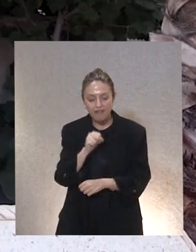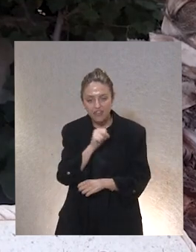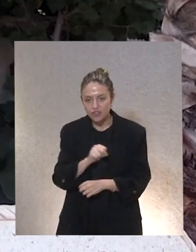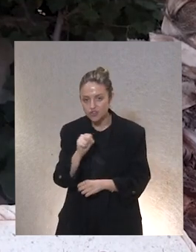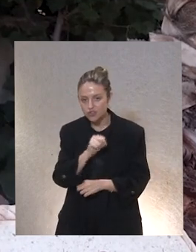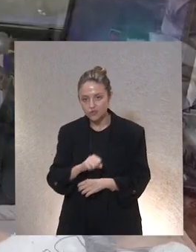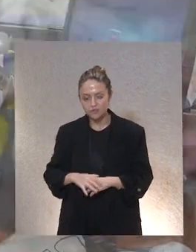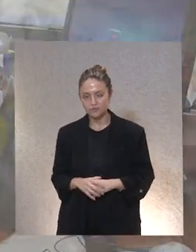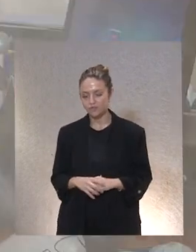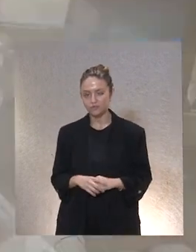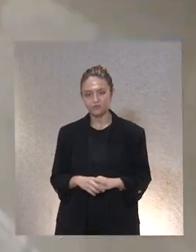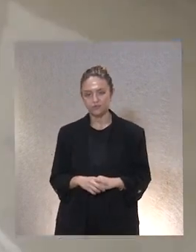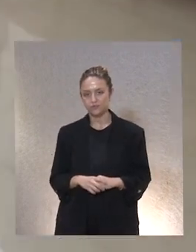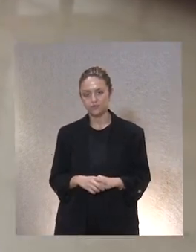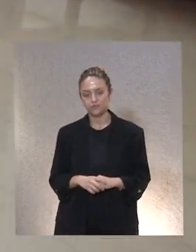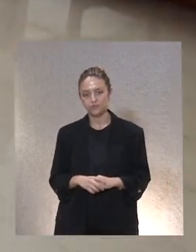maravilloso